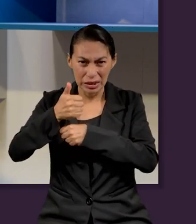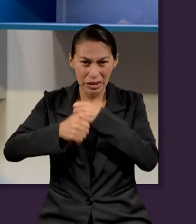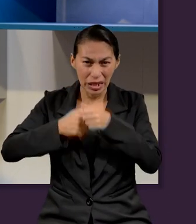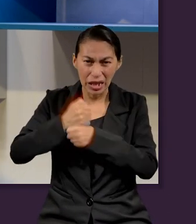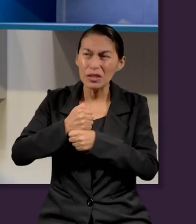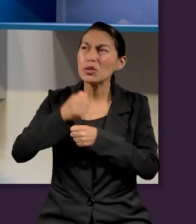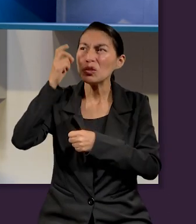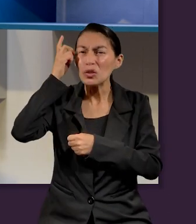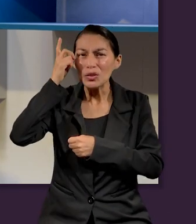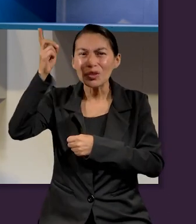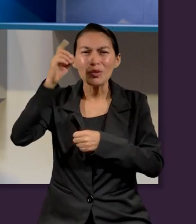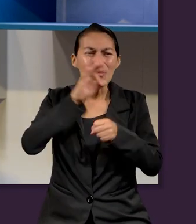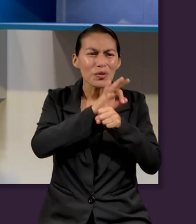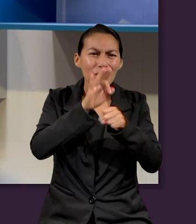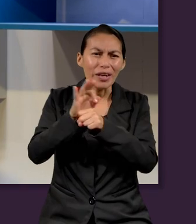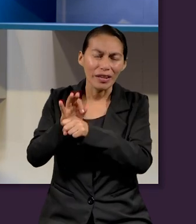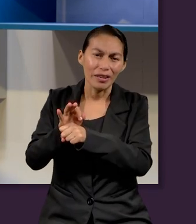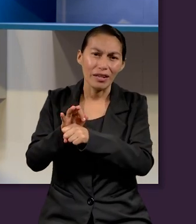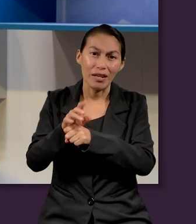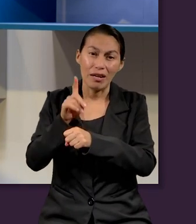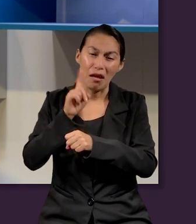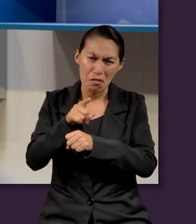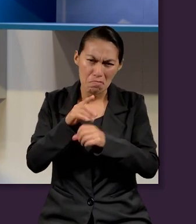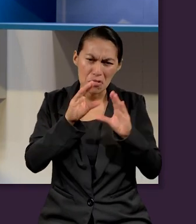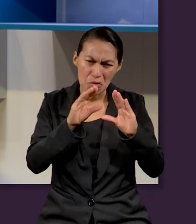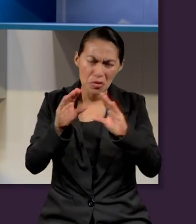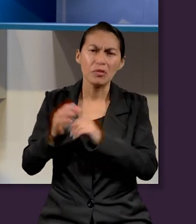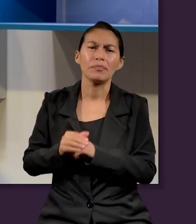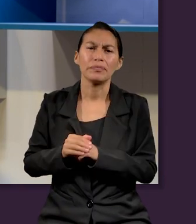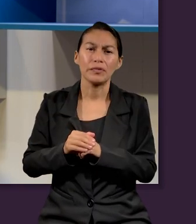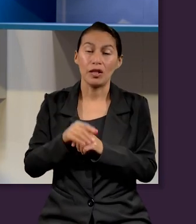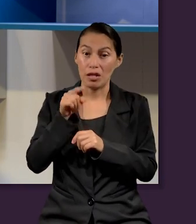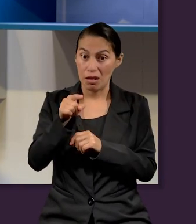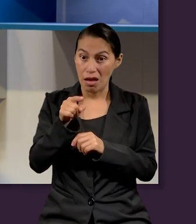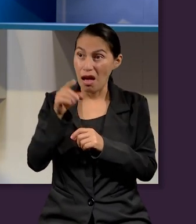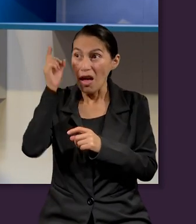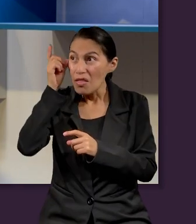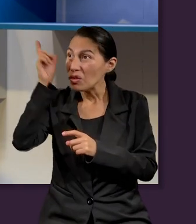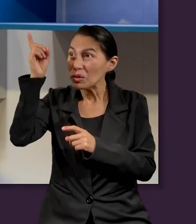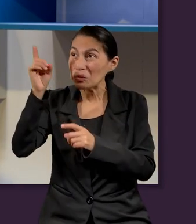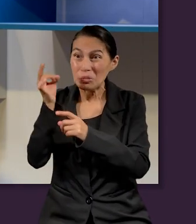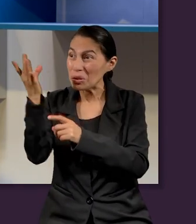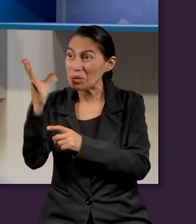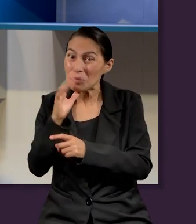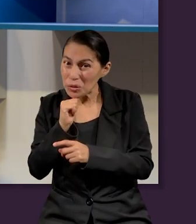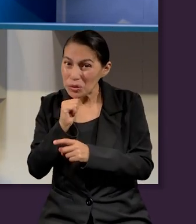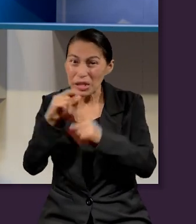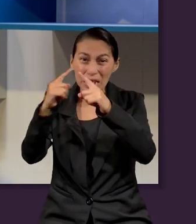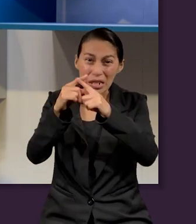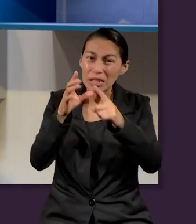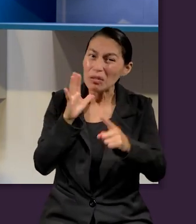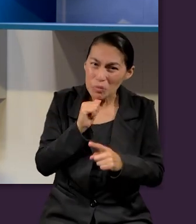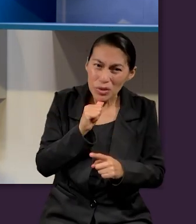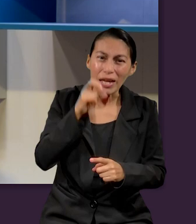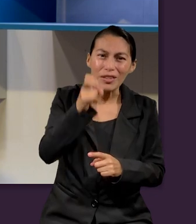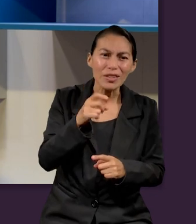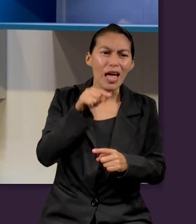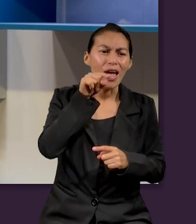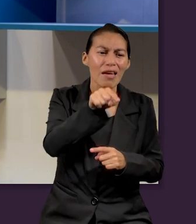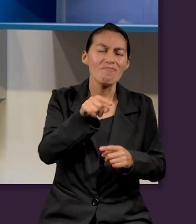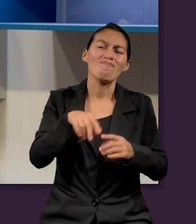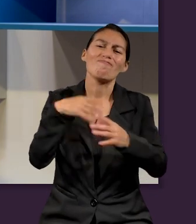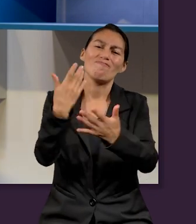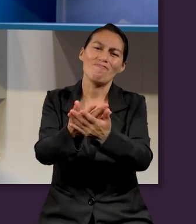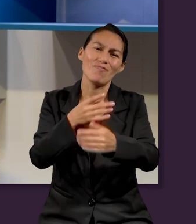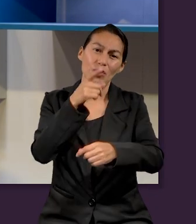Pues el diablo ahora no teniendo para dónde voltear, voltea a verte y a verme. Va contra el